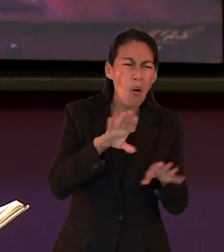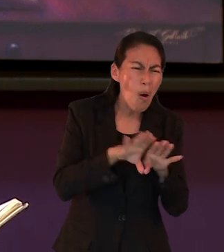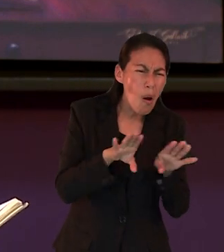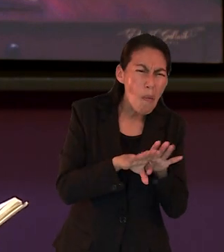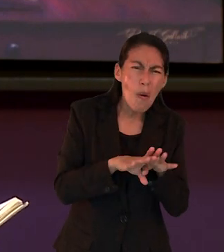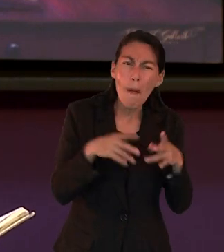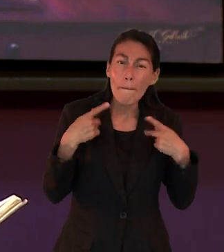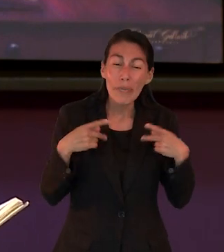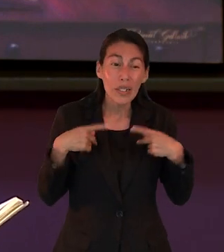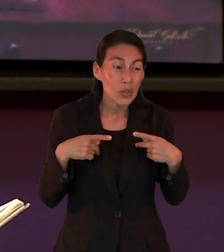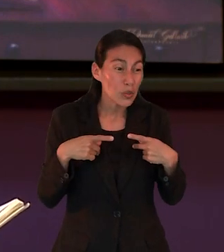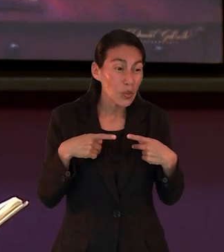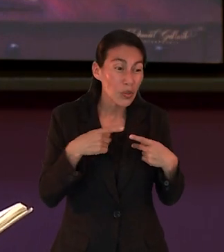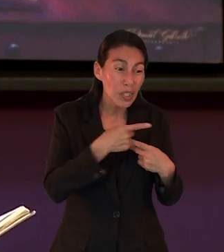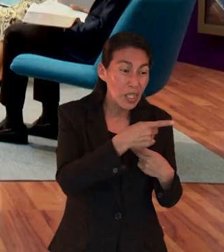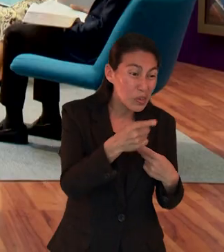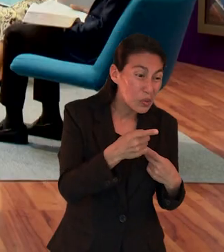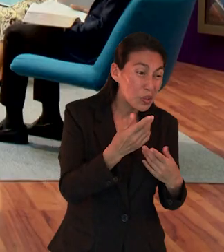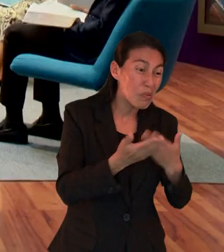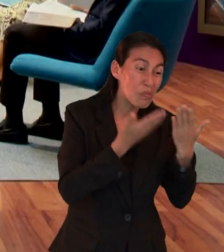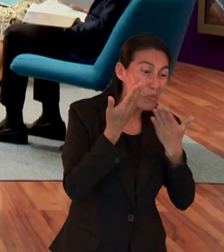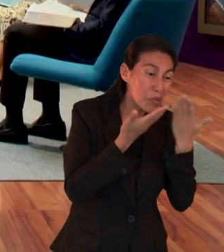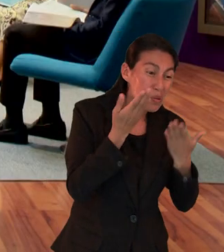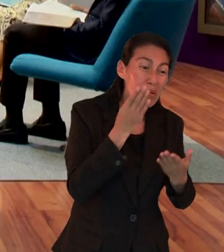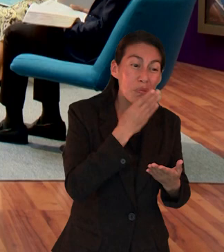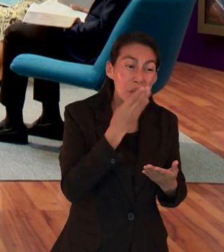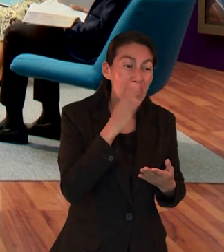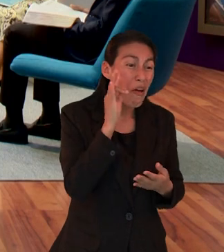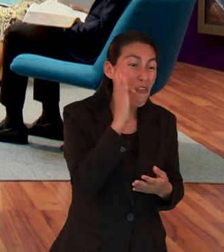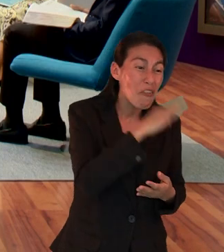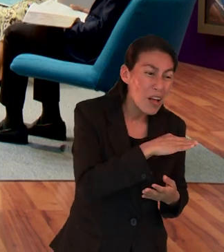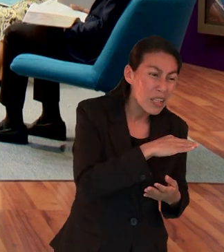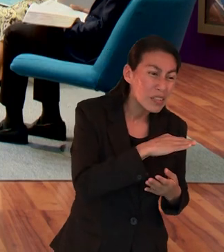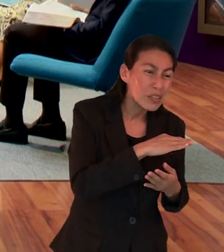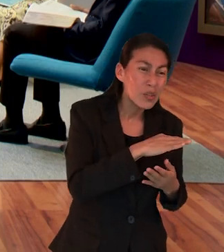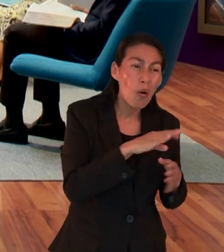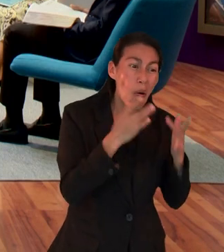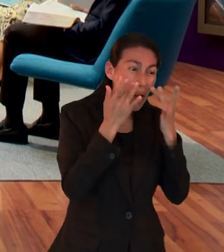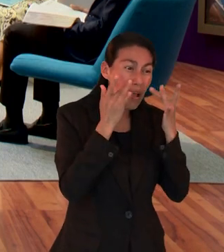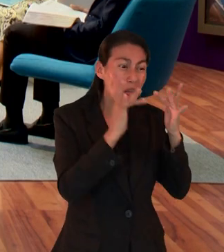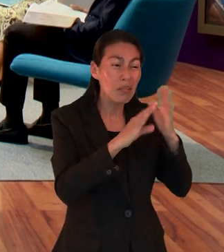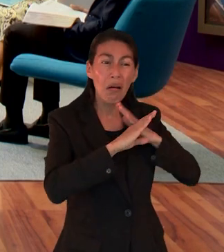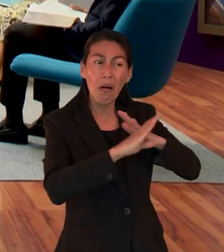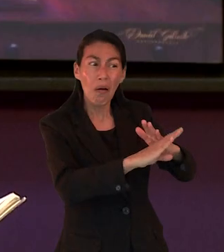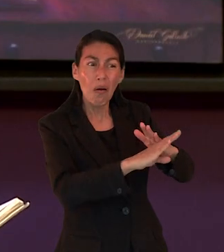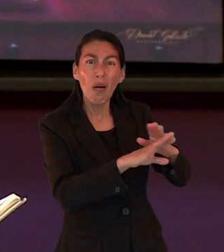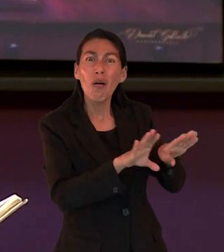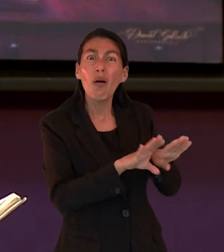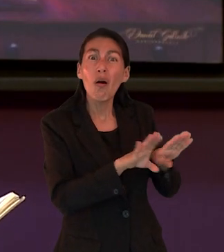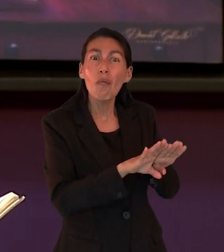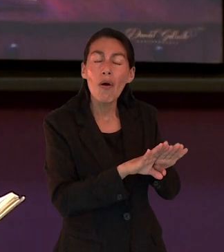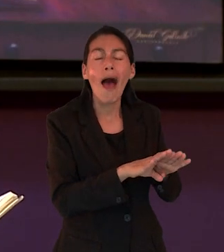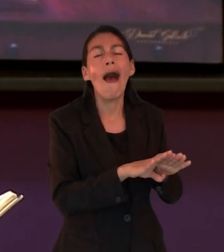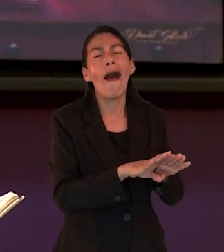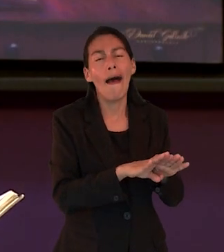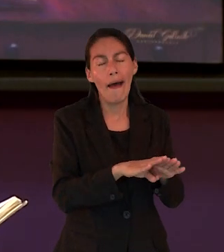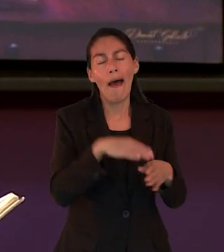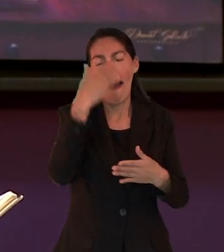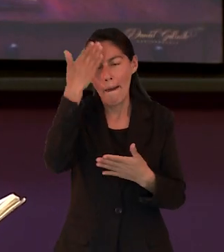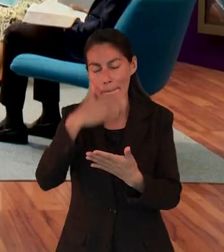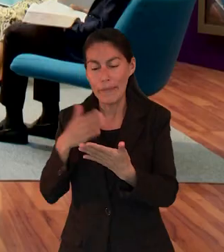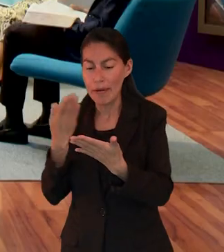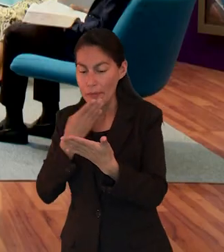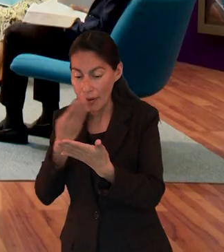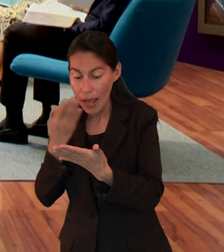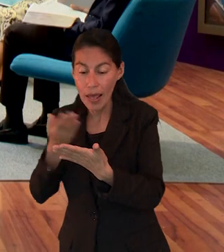seguro y firme. O sea, la única forma de que ellos podían alejarse de esas doctrinas falsas, extrañas, era saber